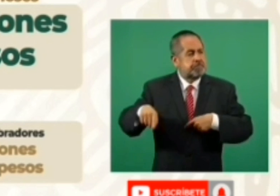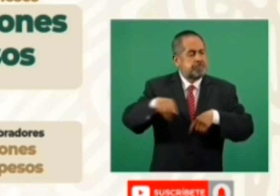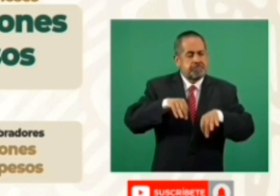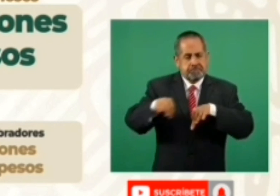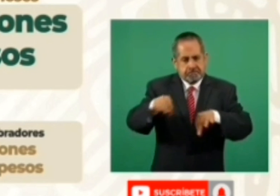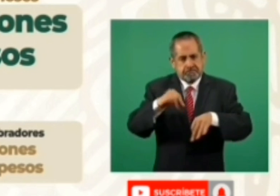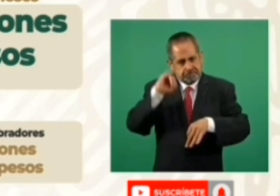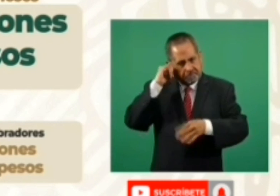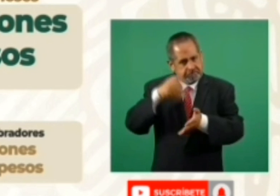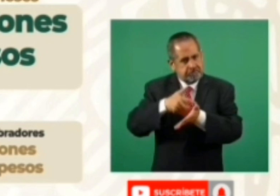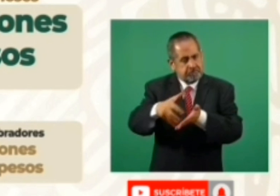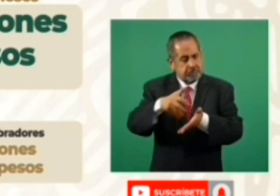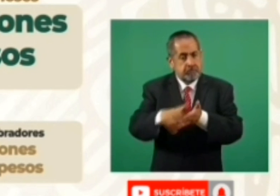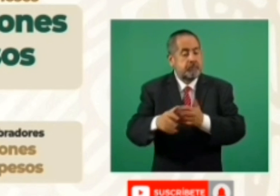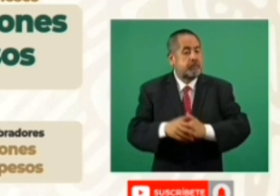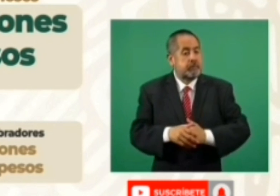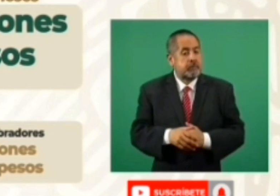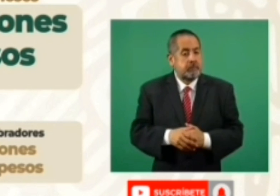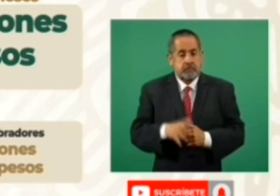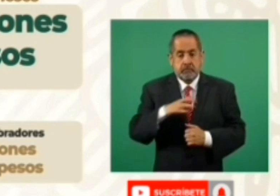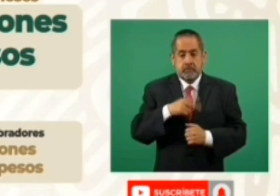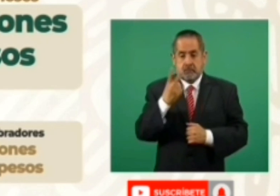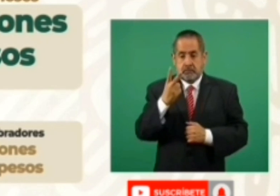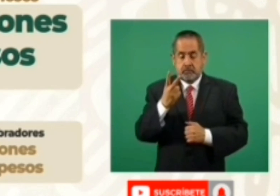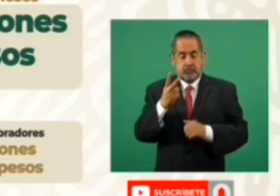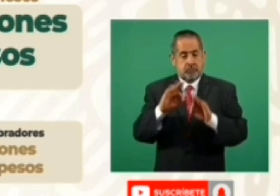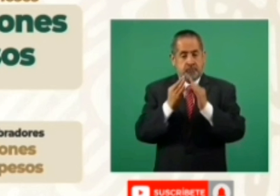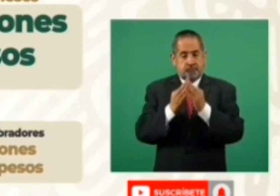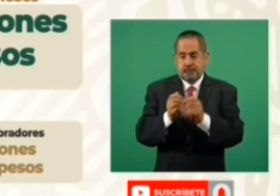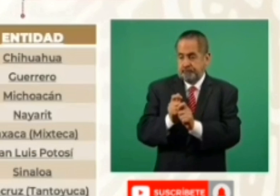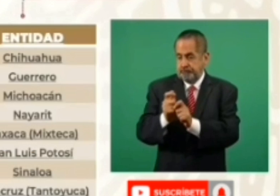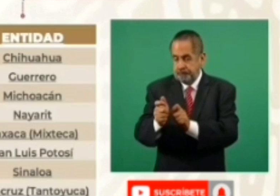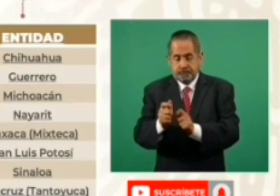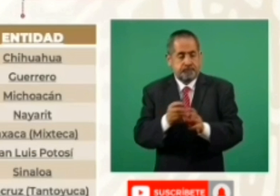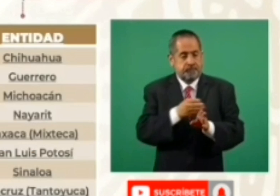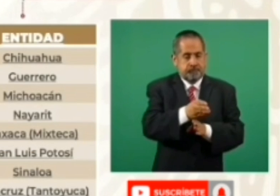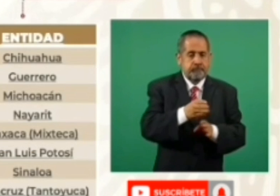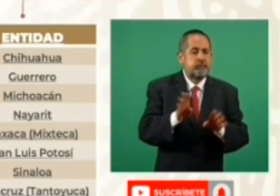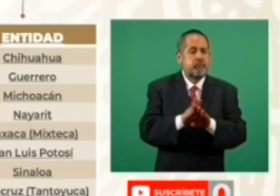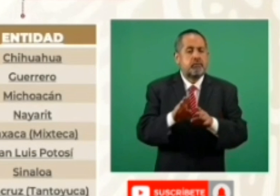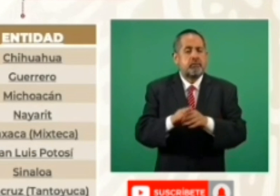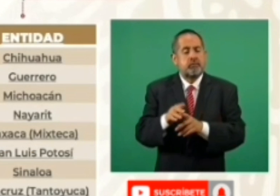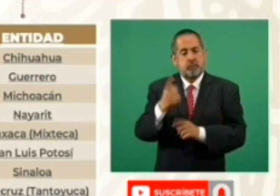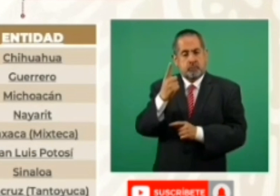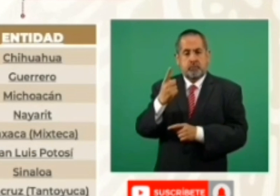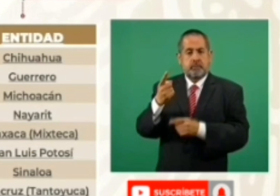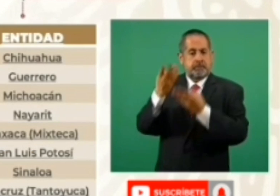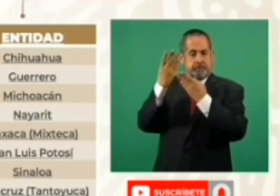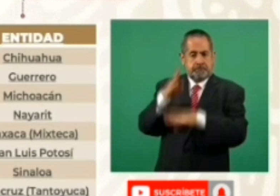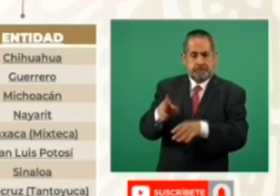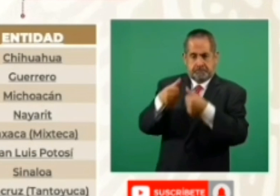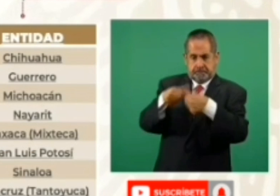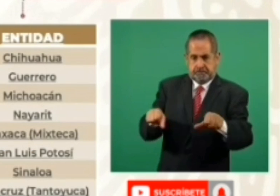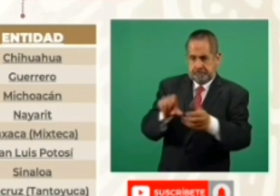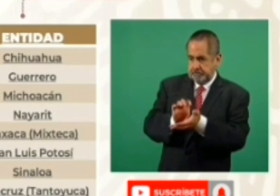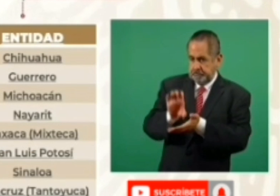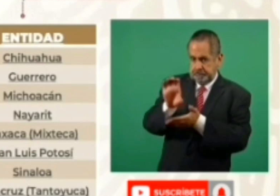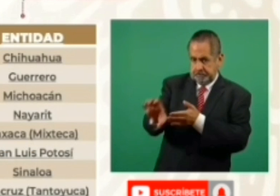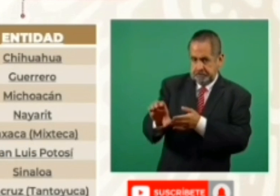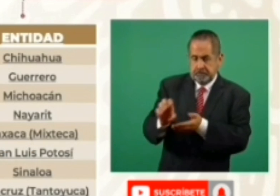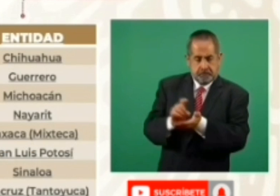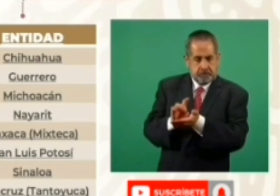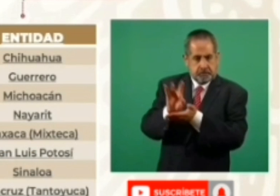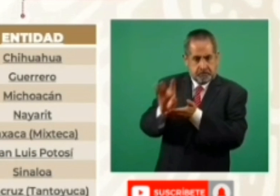Es importante explicar que existen dos modalidades de pagos mediante la dispersión bancaria que se llevará a cabo a partir